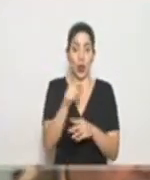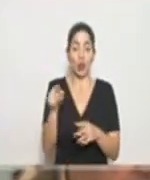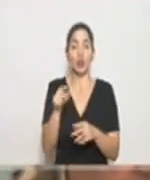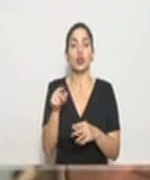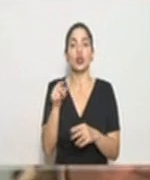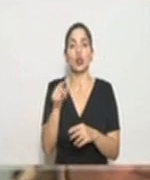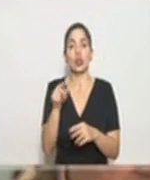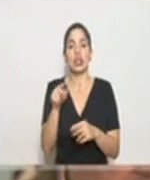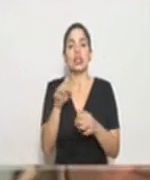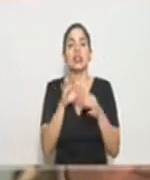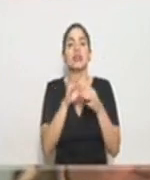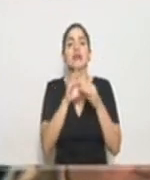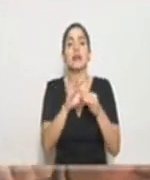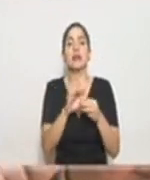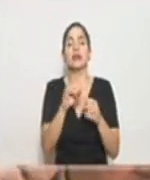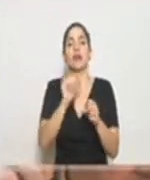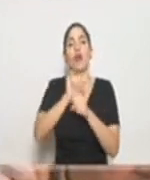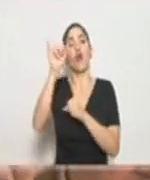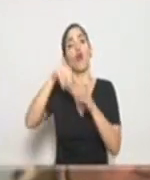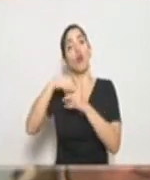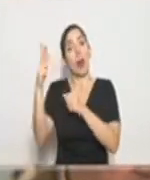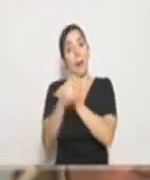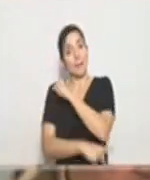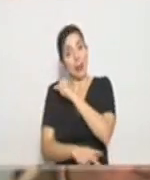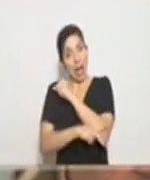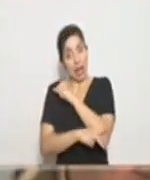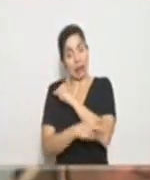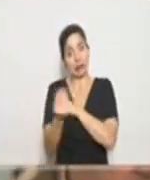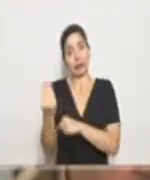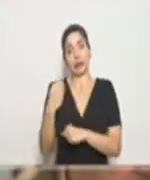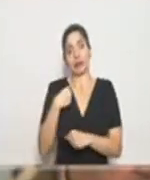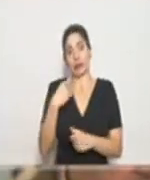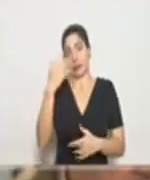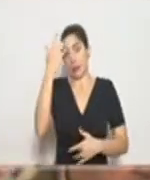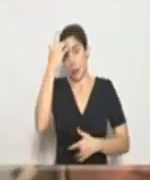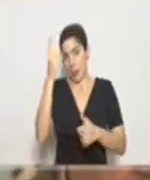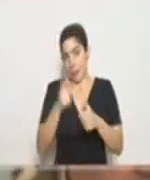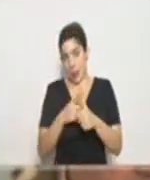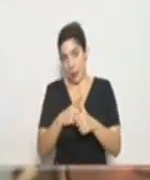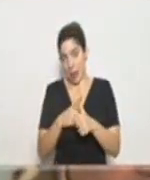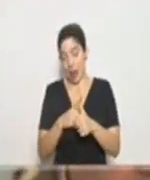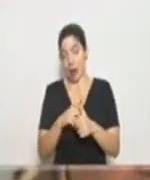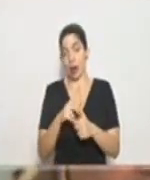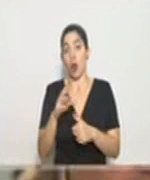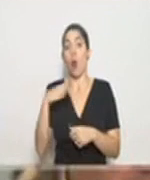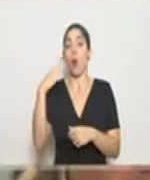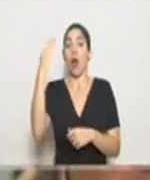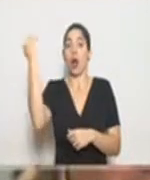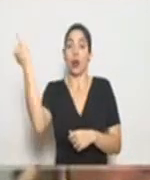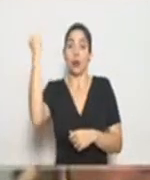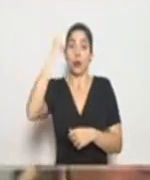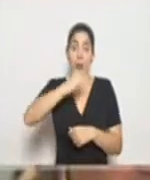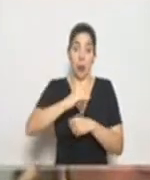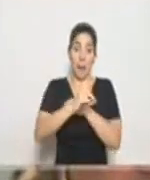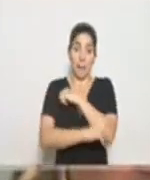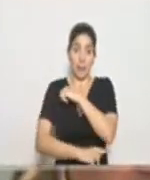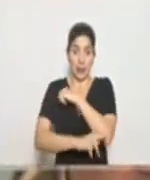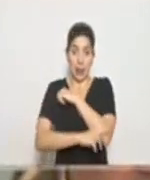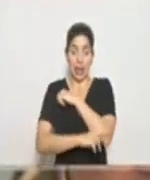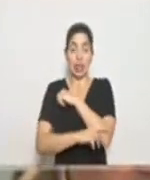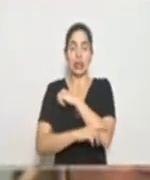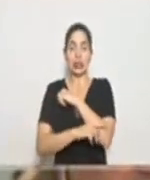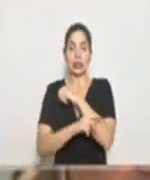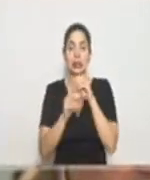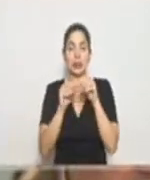tuvieron nexos con un viaje al exterior donde se dio la infección primaria y luego al regresar al país hubo un